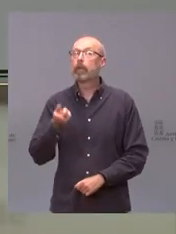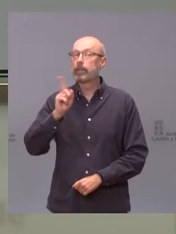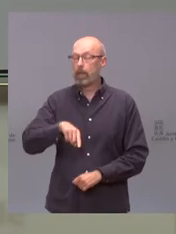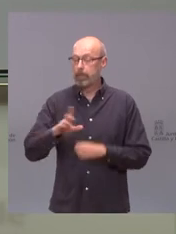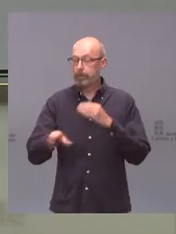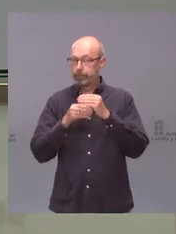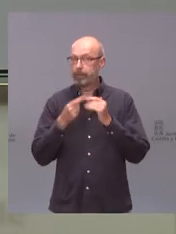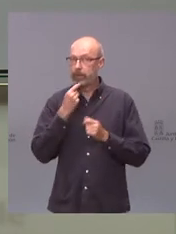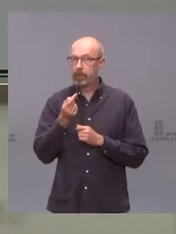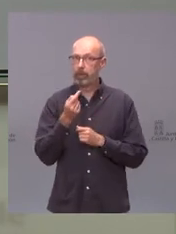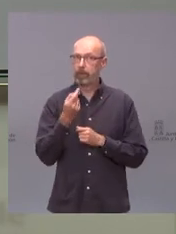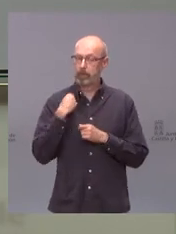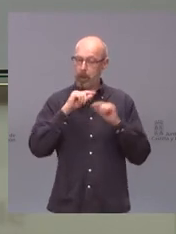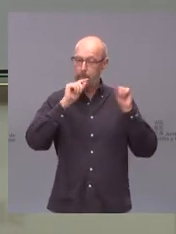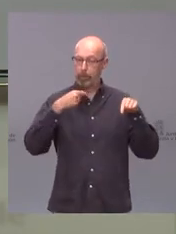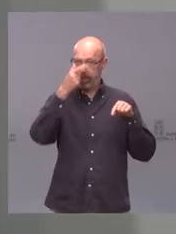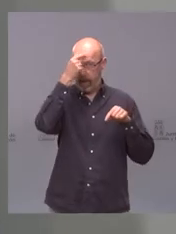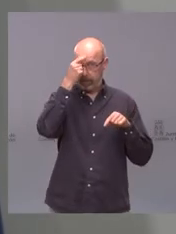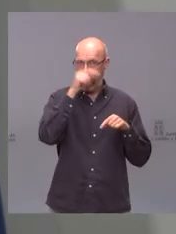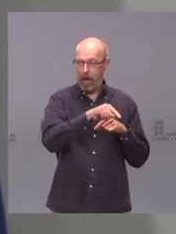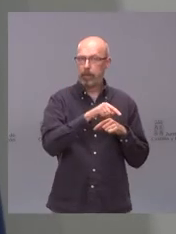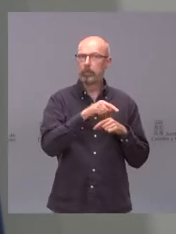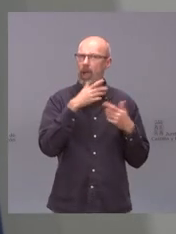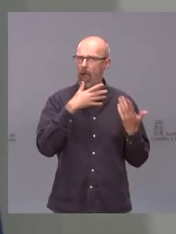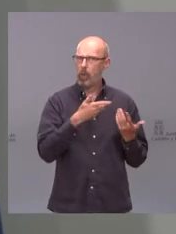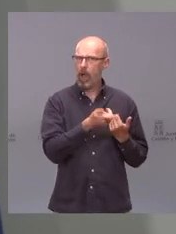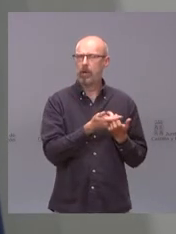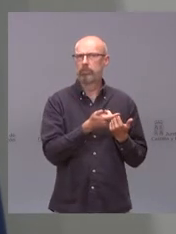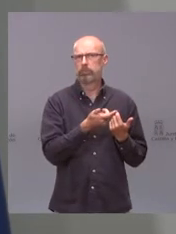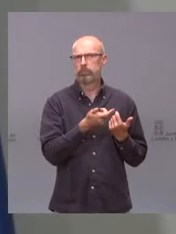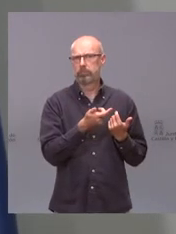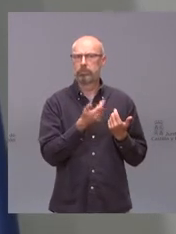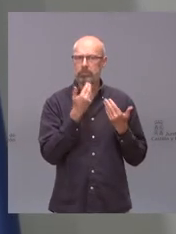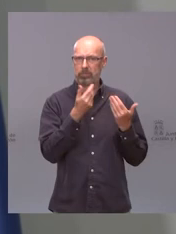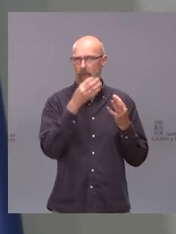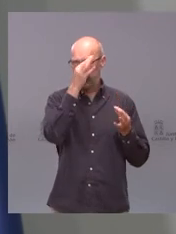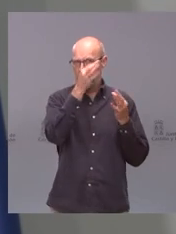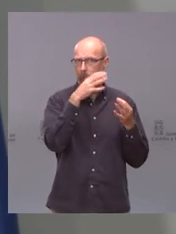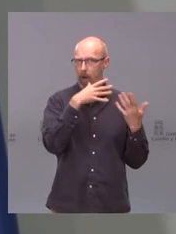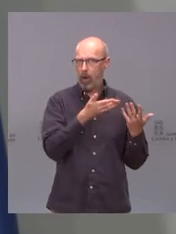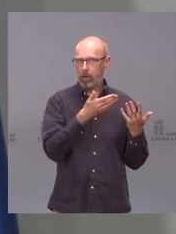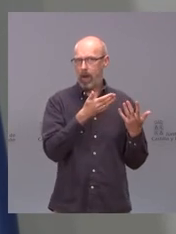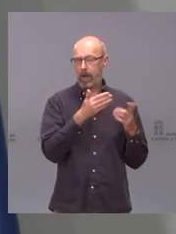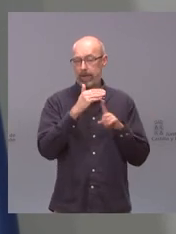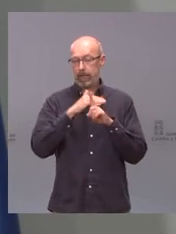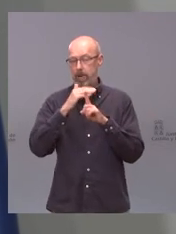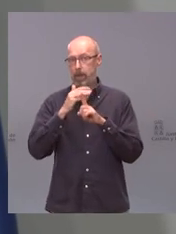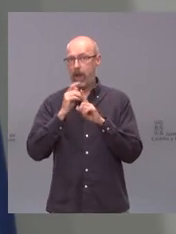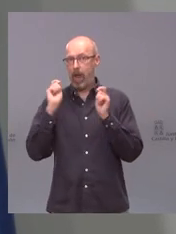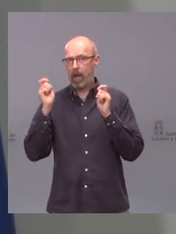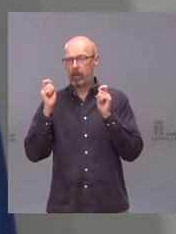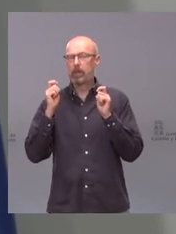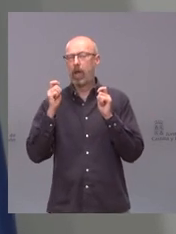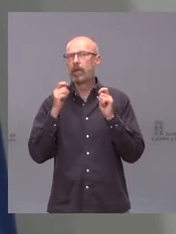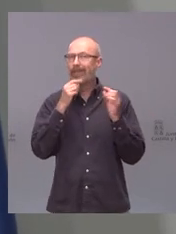que en la provincia de Ávila ahora mismo con los indicadores actuales el nivel de alerta sería un nivel de alerta alto